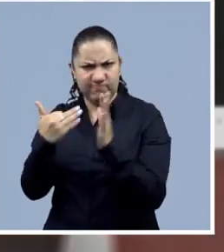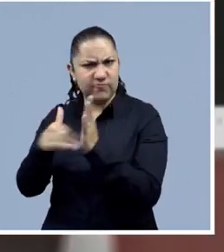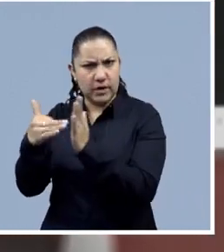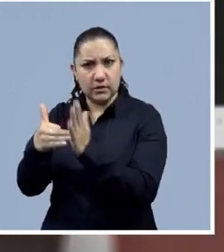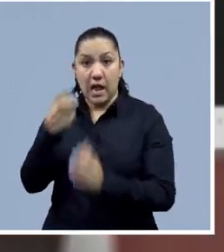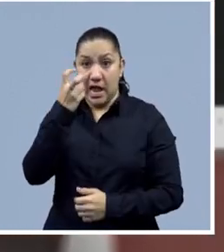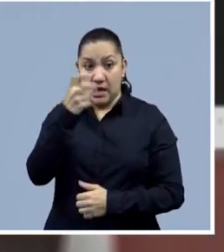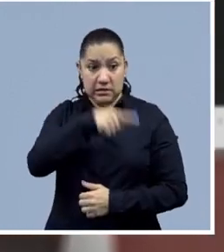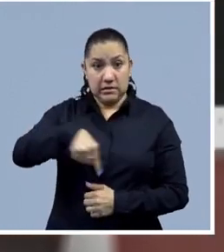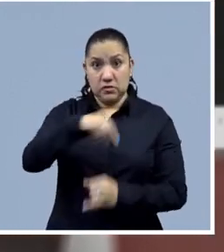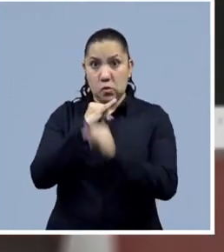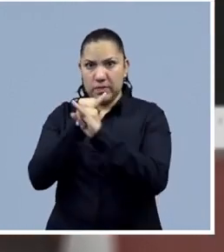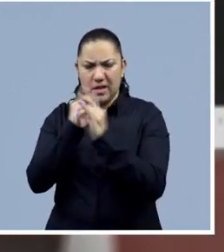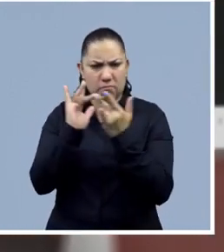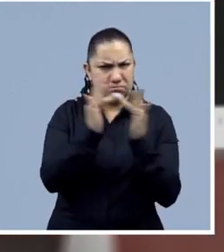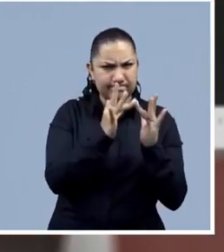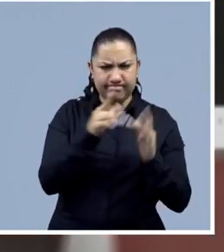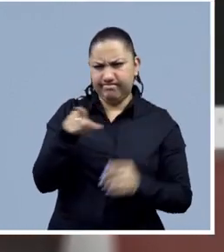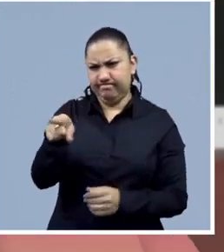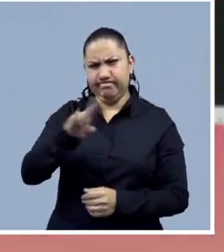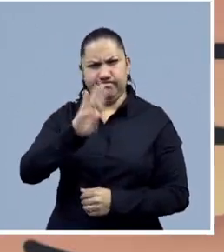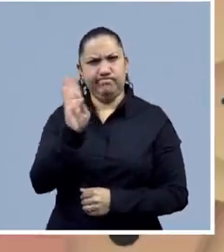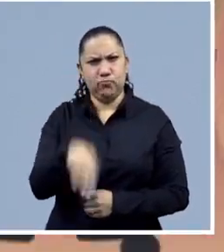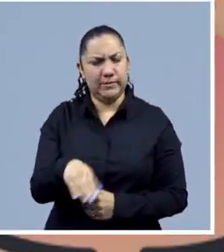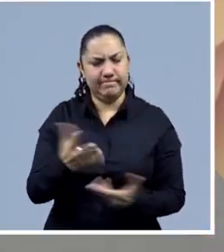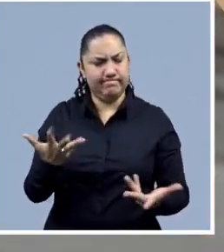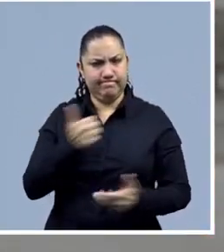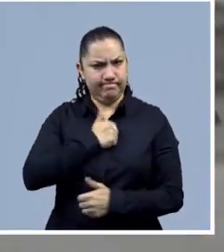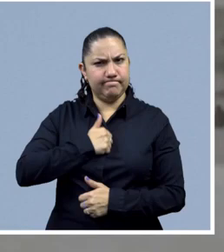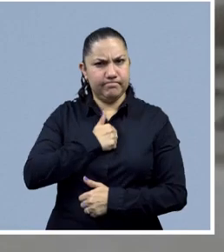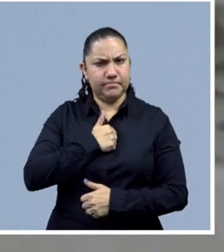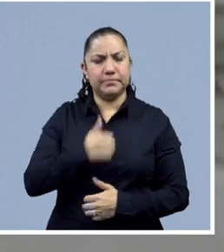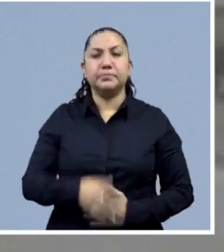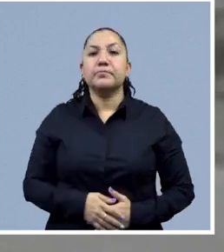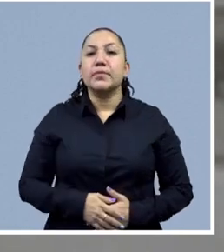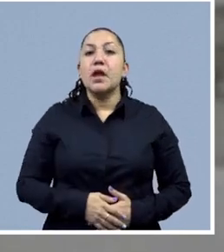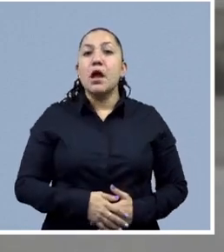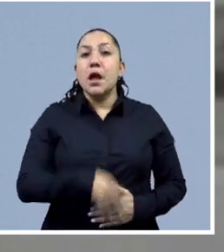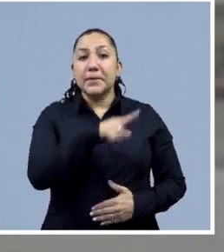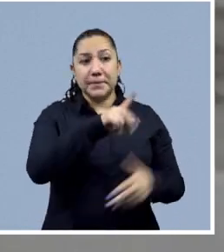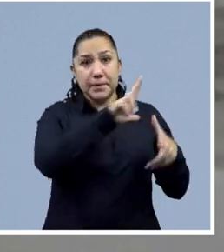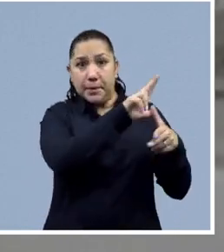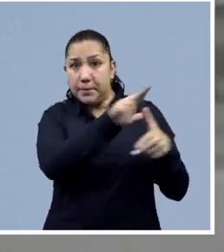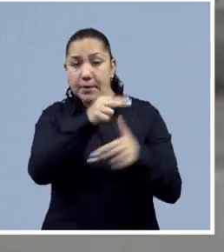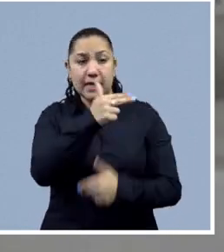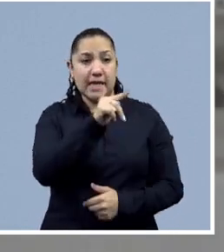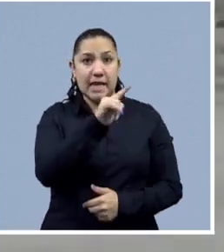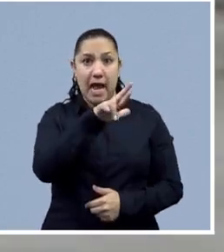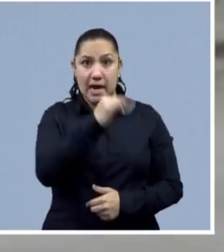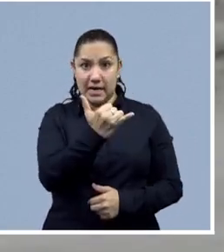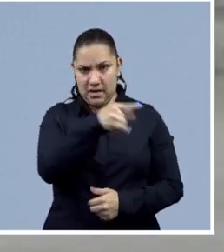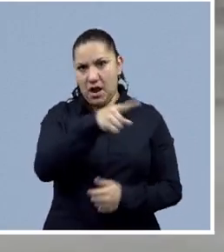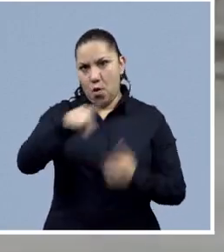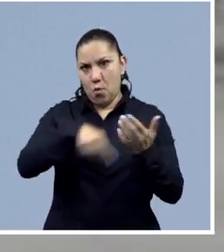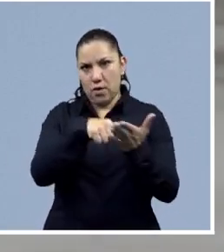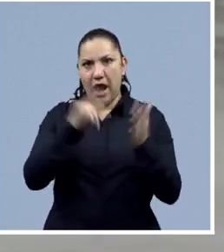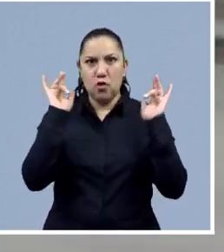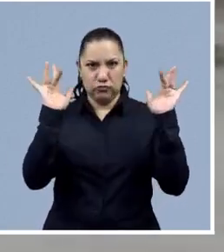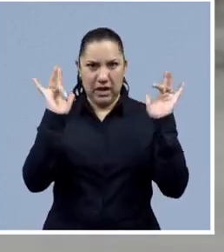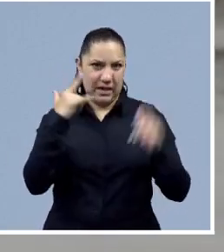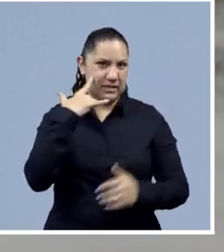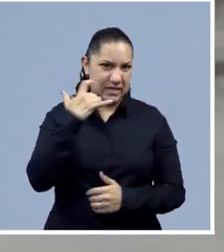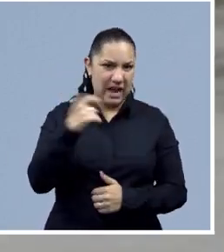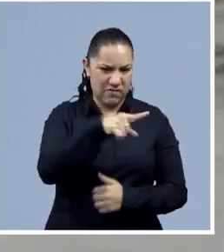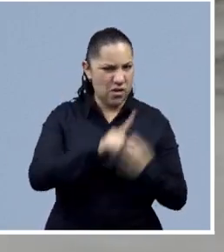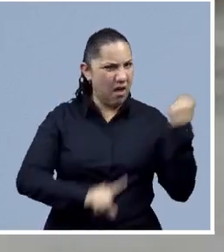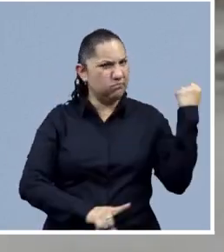de violencia que causó gran indignación en redes sociales. La tormenta tropical Hillary azotó Los Ángeles, convirtiéndose en el